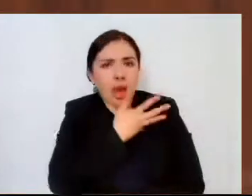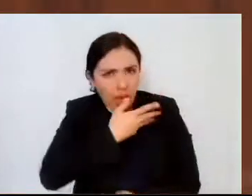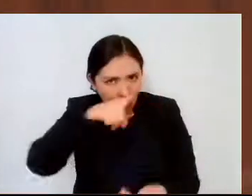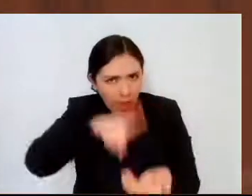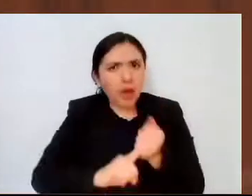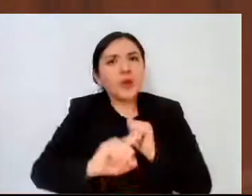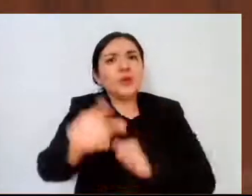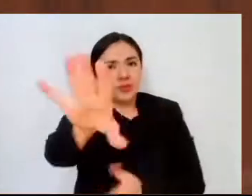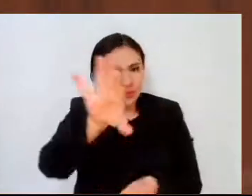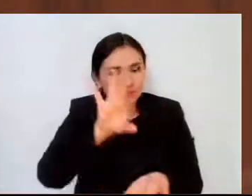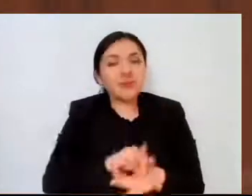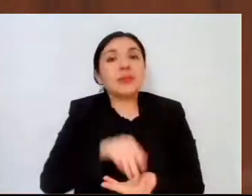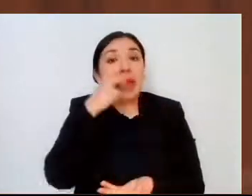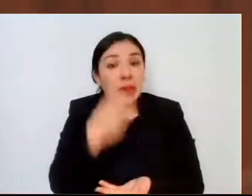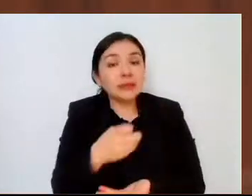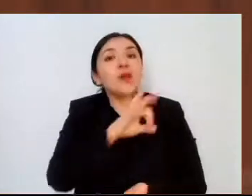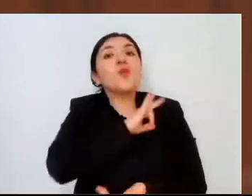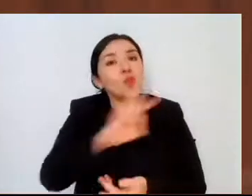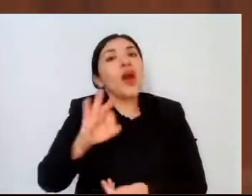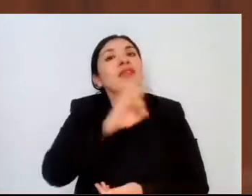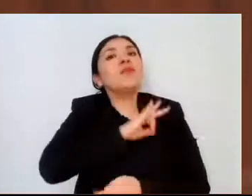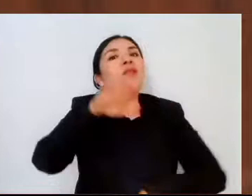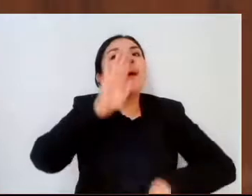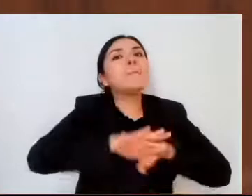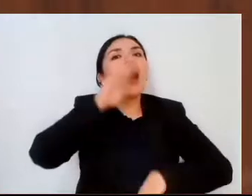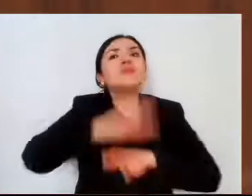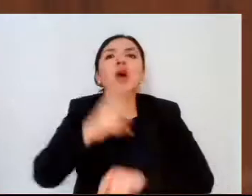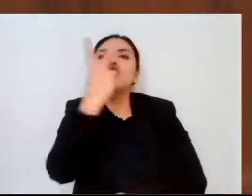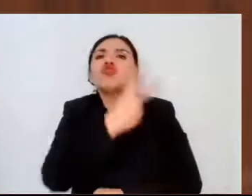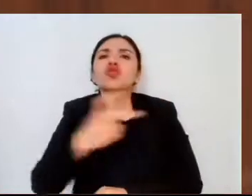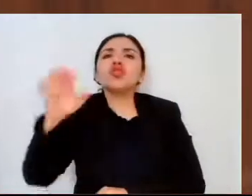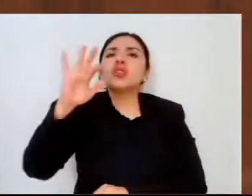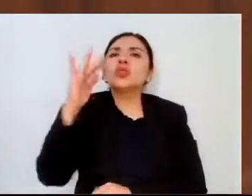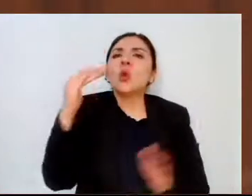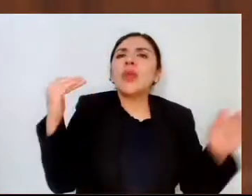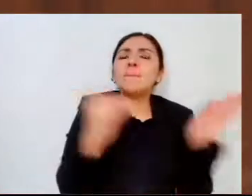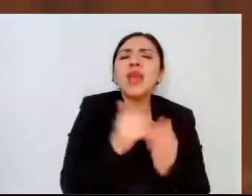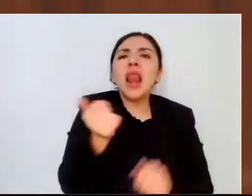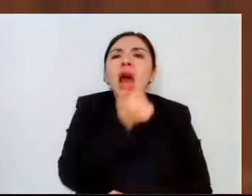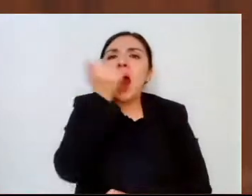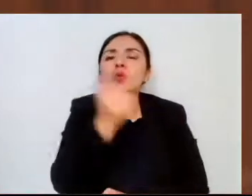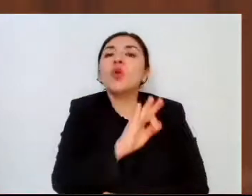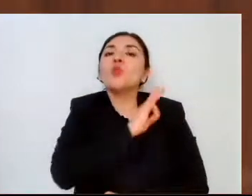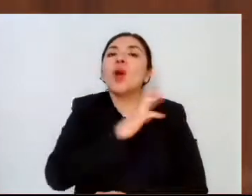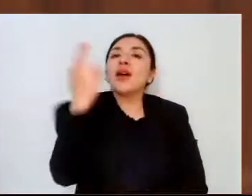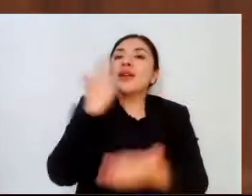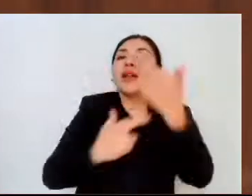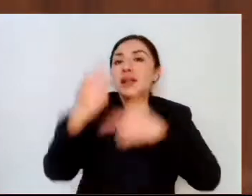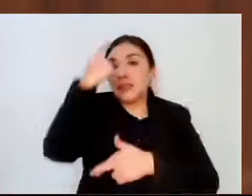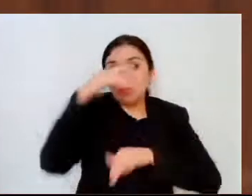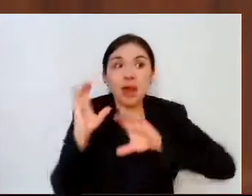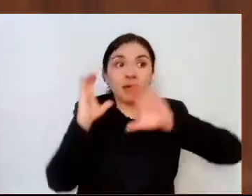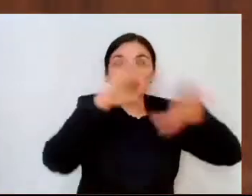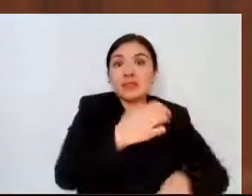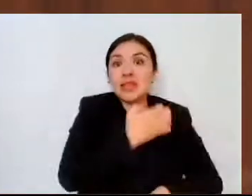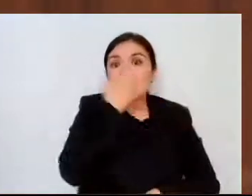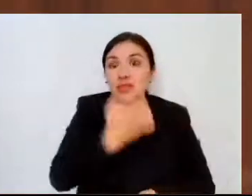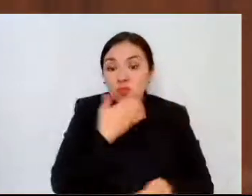que ha permitido el regreso a más de 250 mil estudiantes para el actual ciclo escolar.